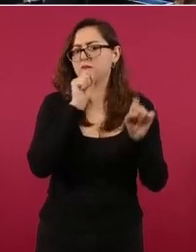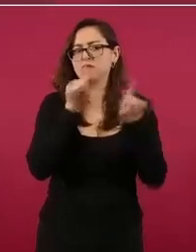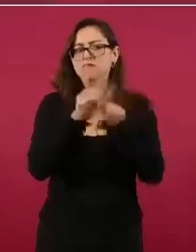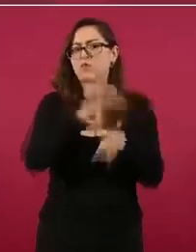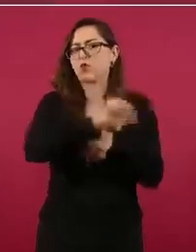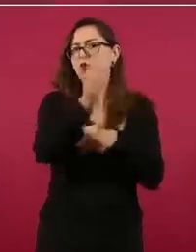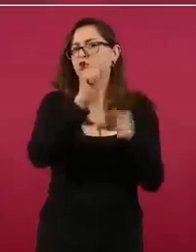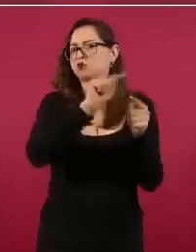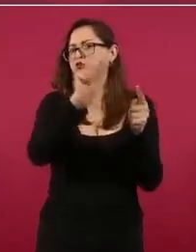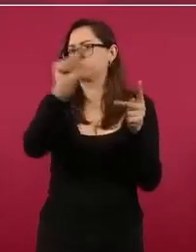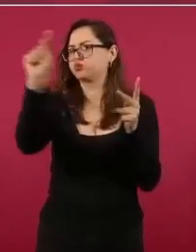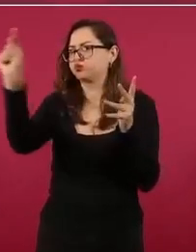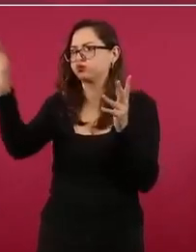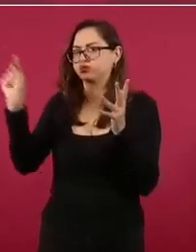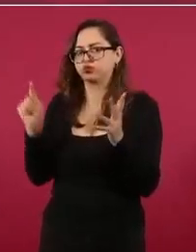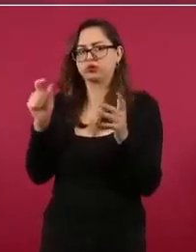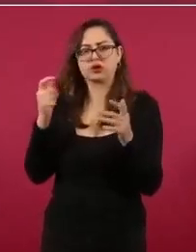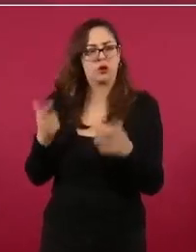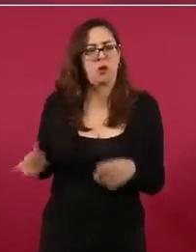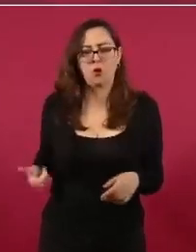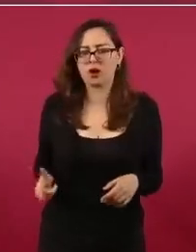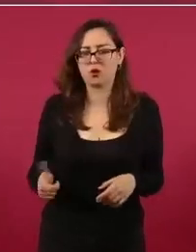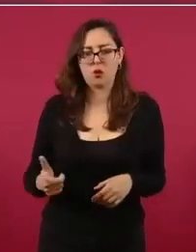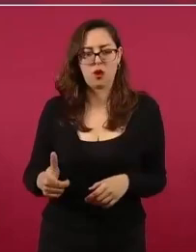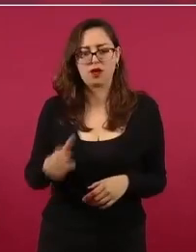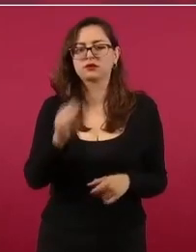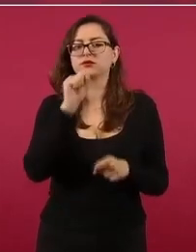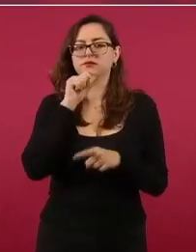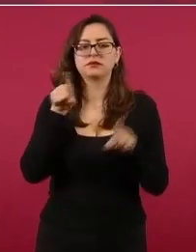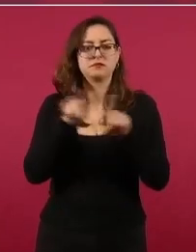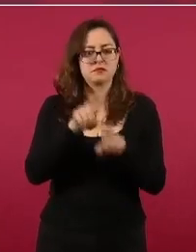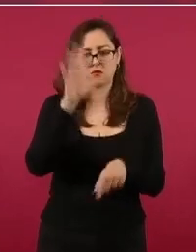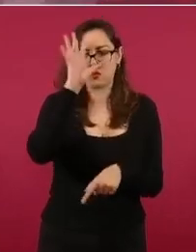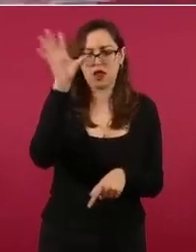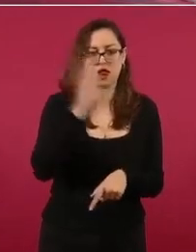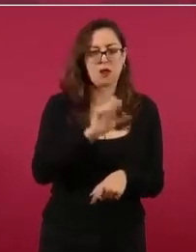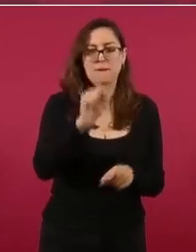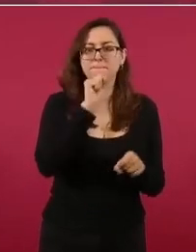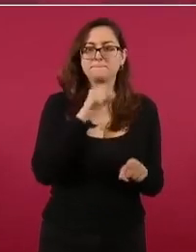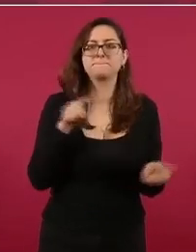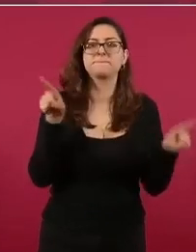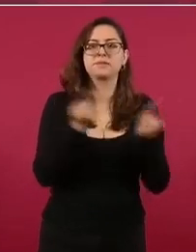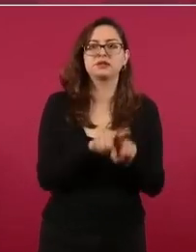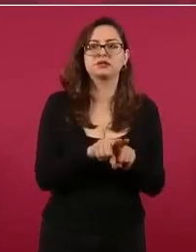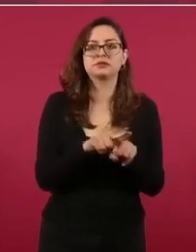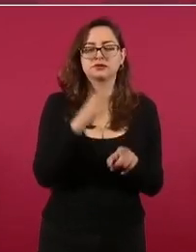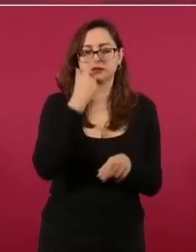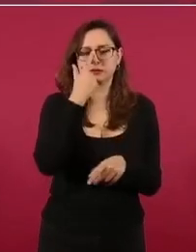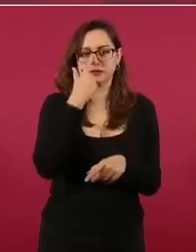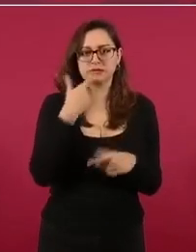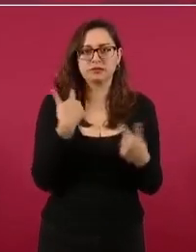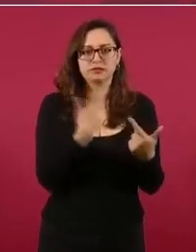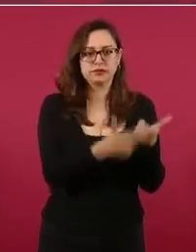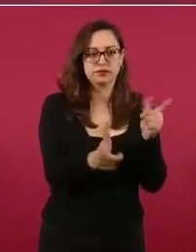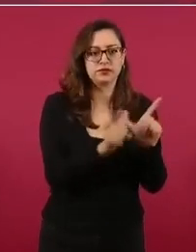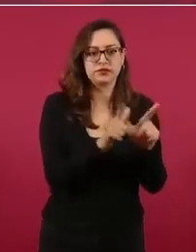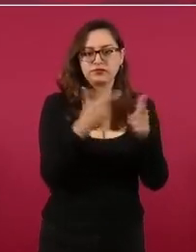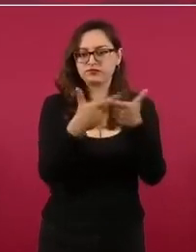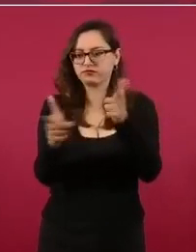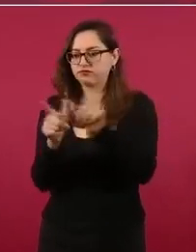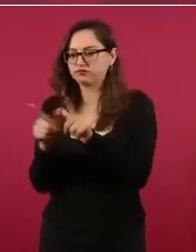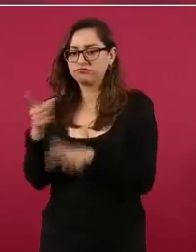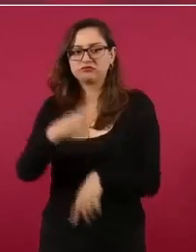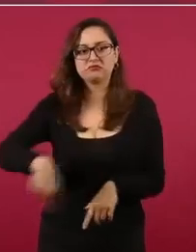como hablábamos de Guanajuato, pues también en el caso de Morelos, grupos no tienen